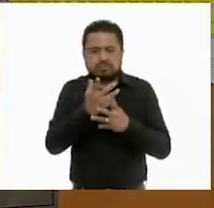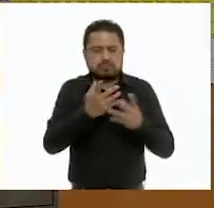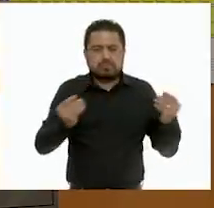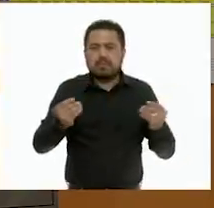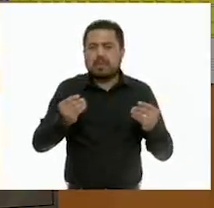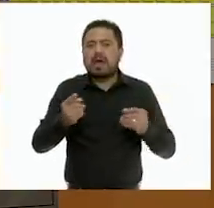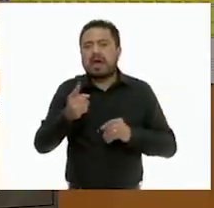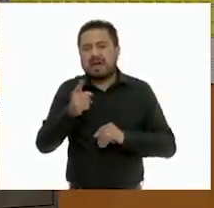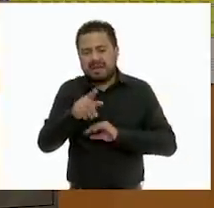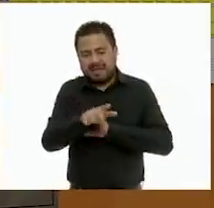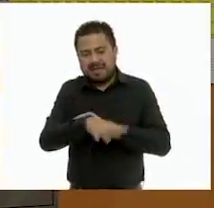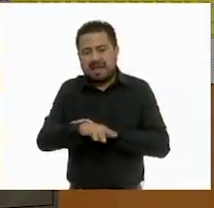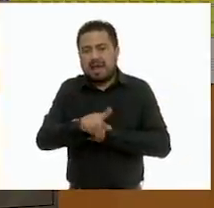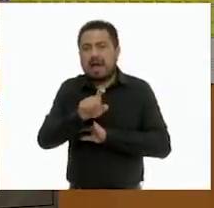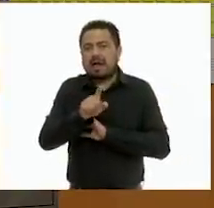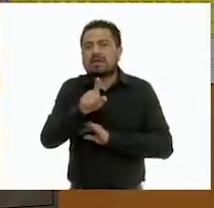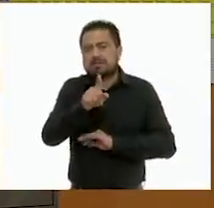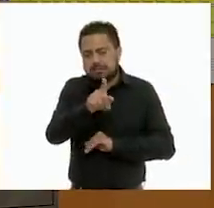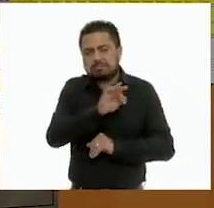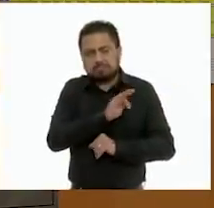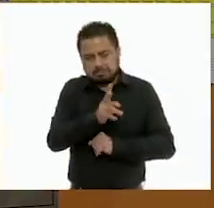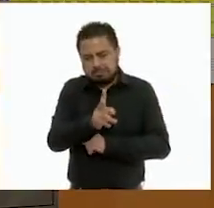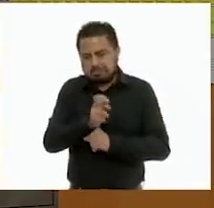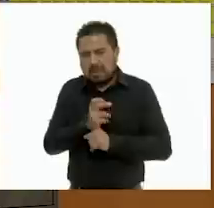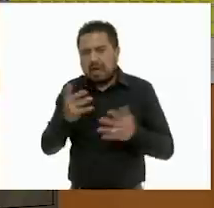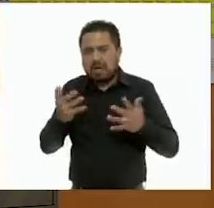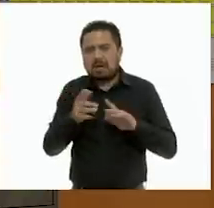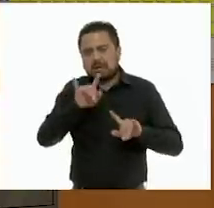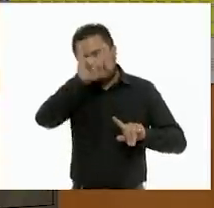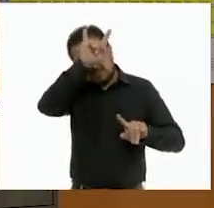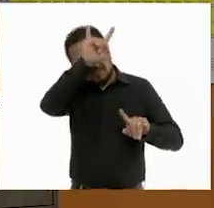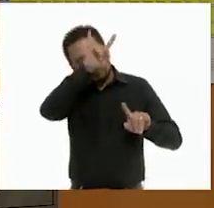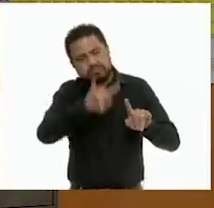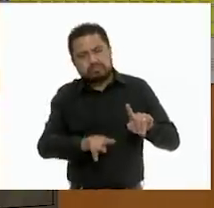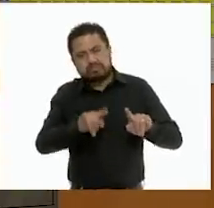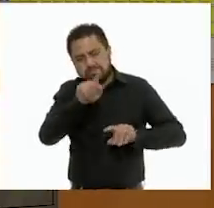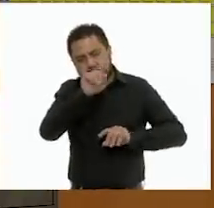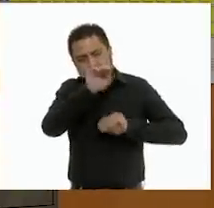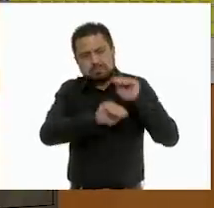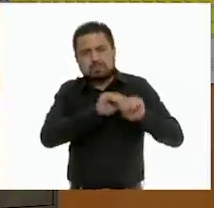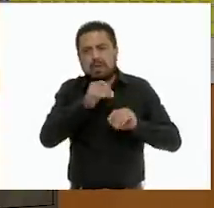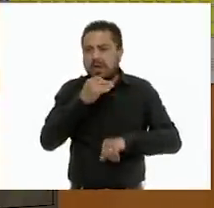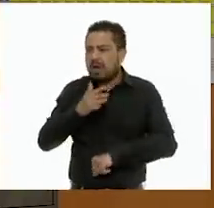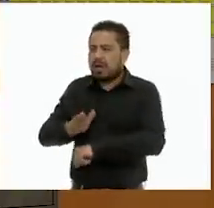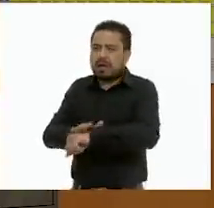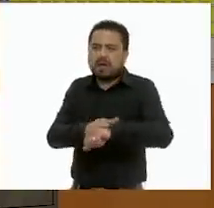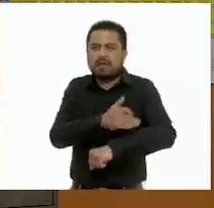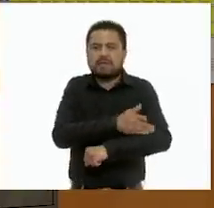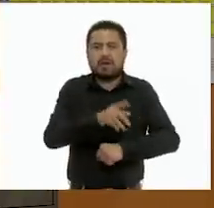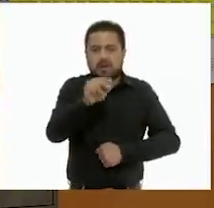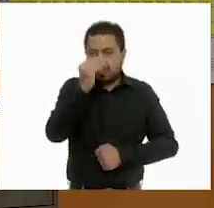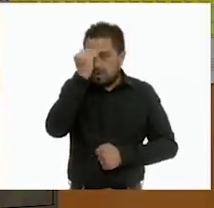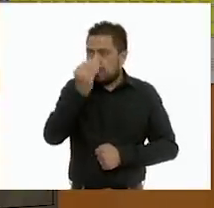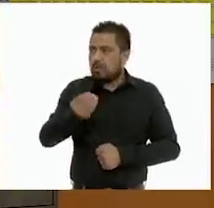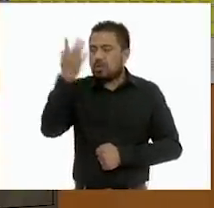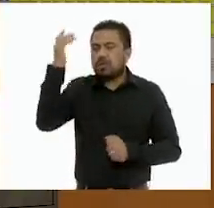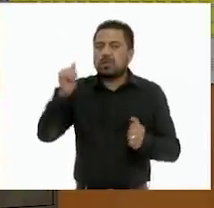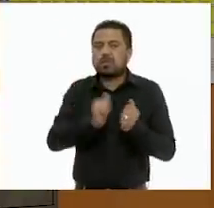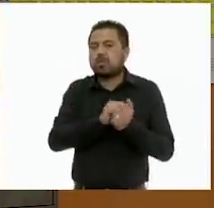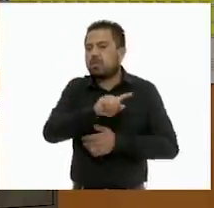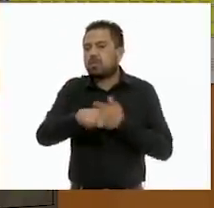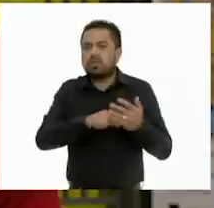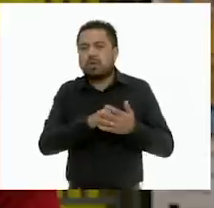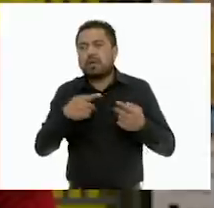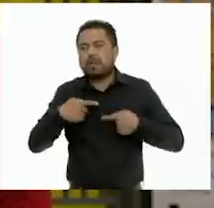del agua, te invitamos a que elabores un cartel comunicándolas a tu familia. No olvides pegarlo en un sitio